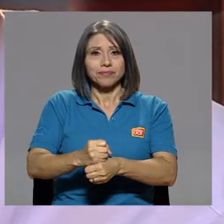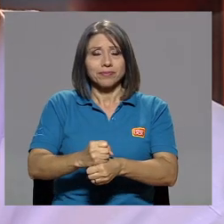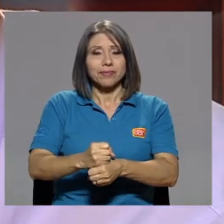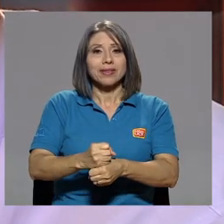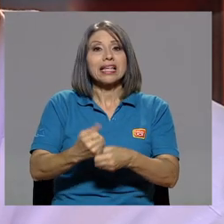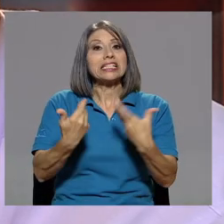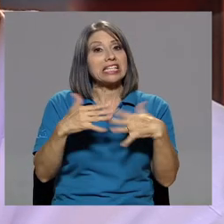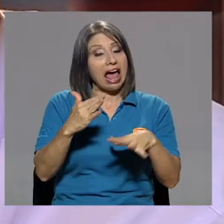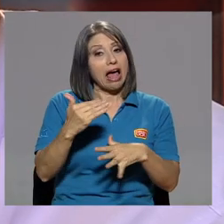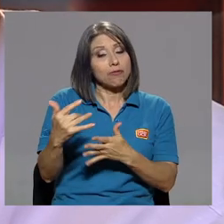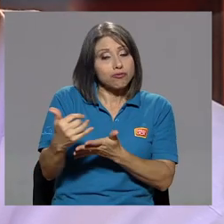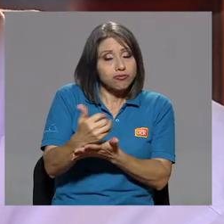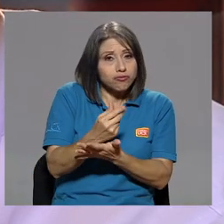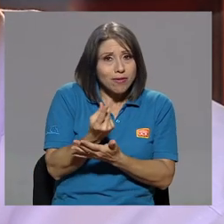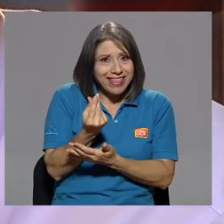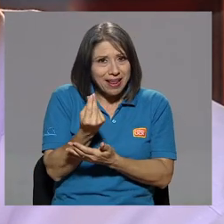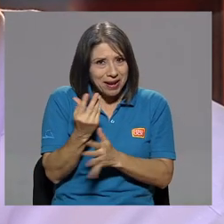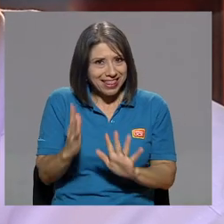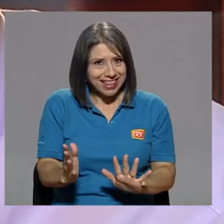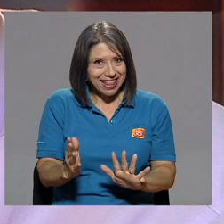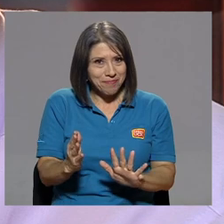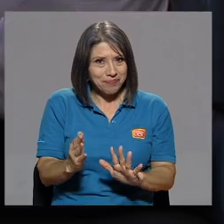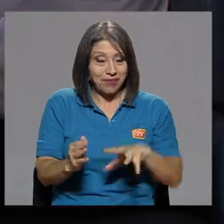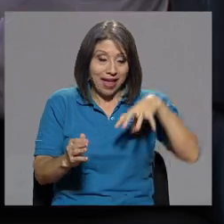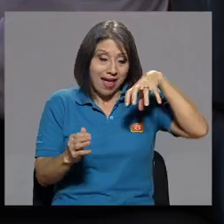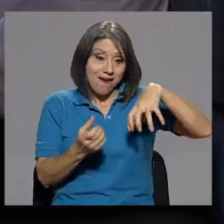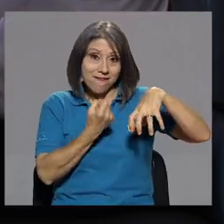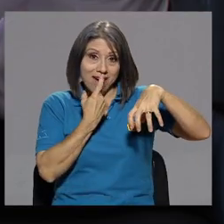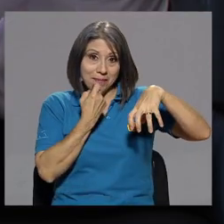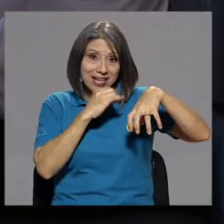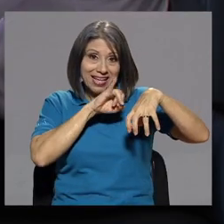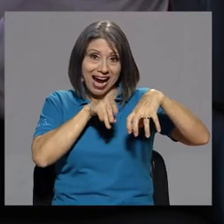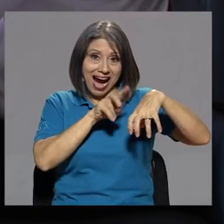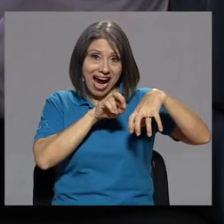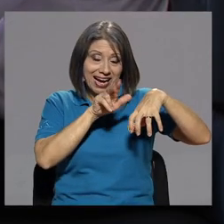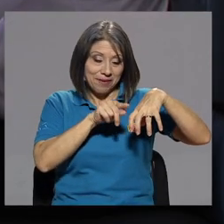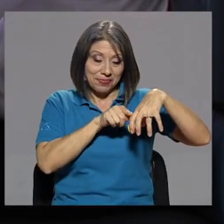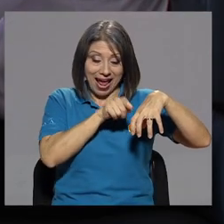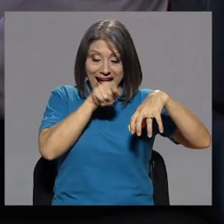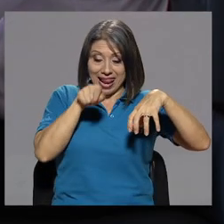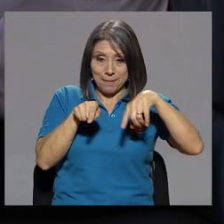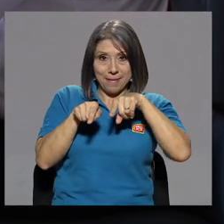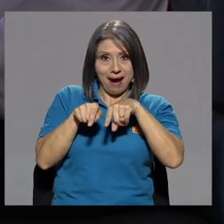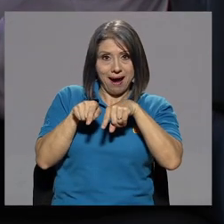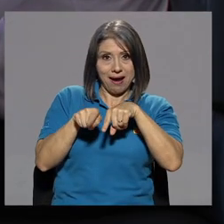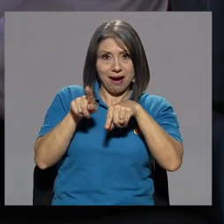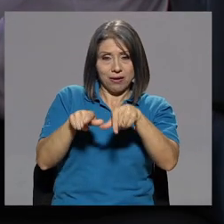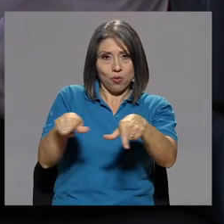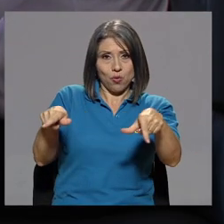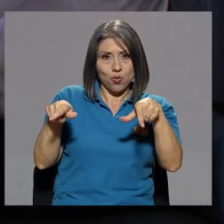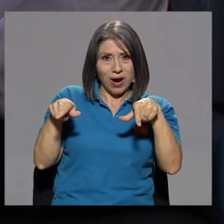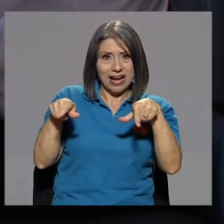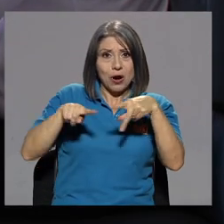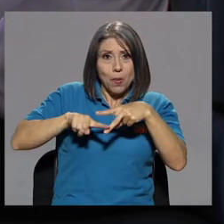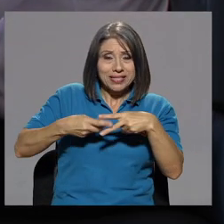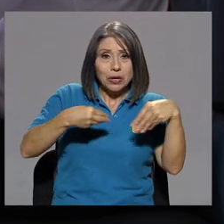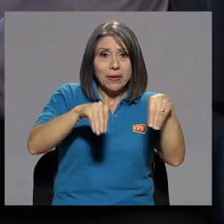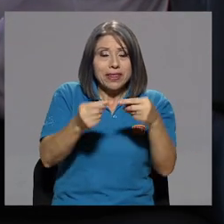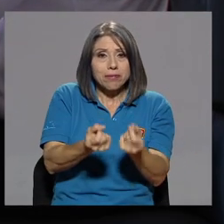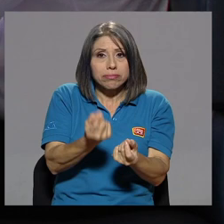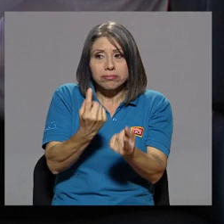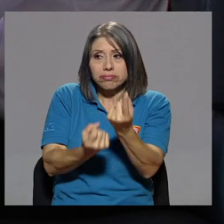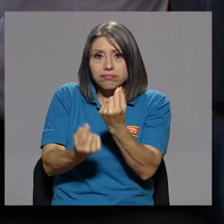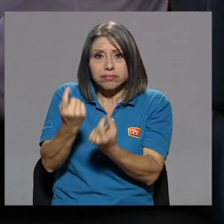Tenía platita y a la par de la Jara, de la farmacia Jara, había un lugar donde comenzaron a vender las